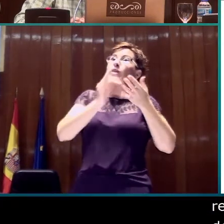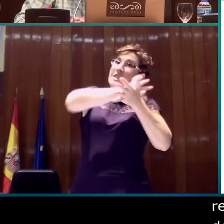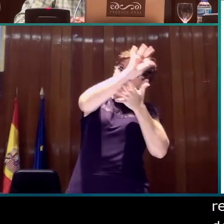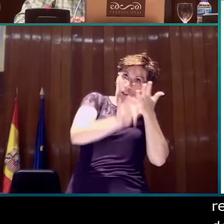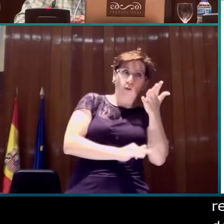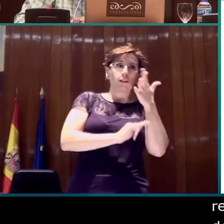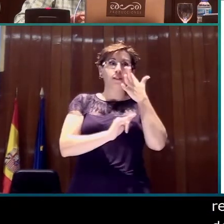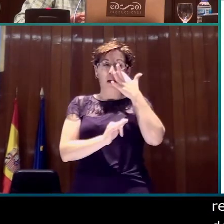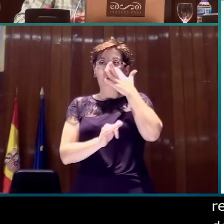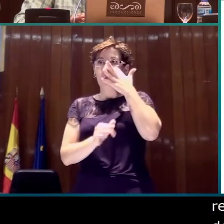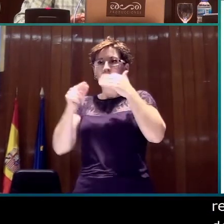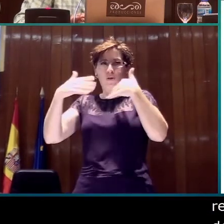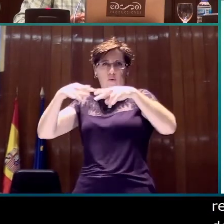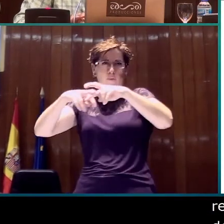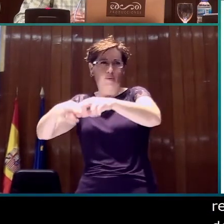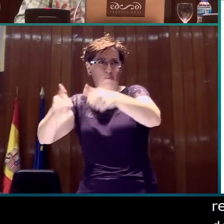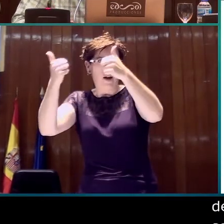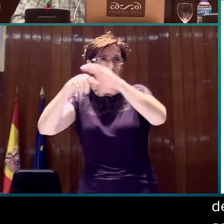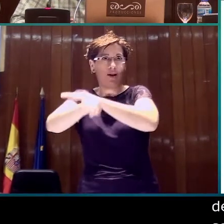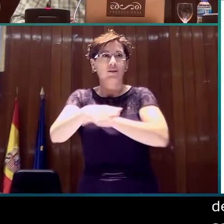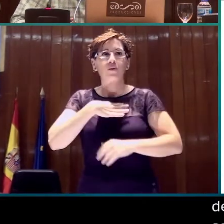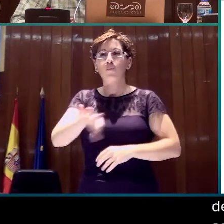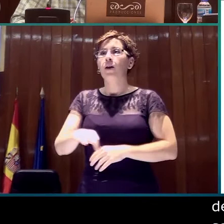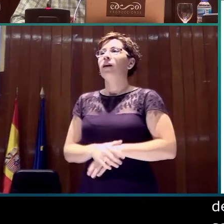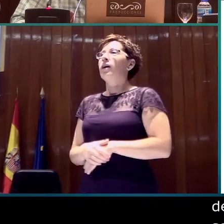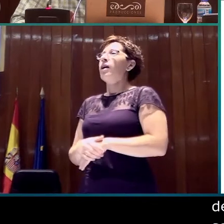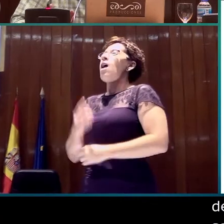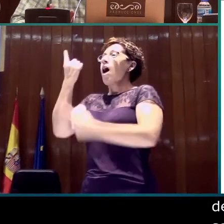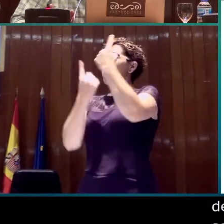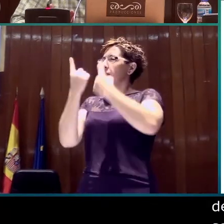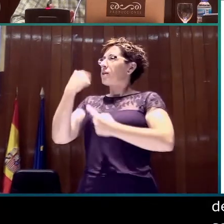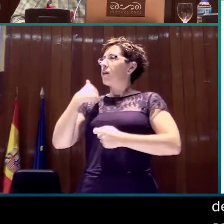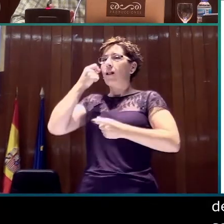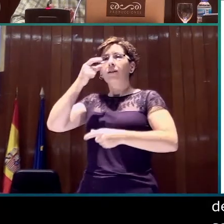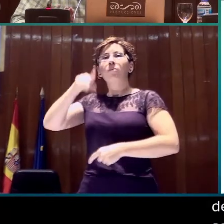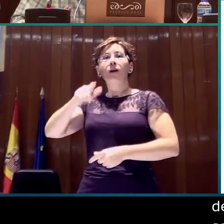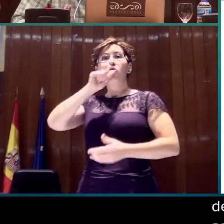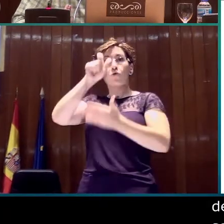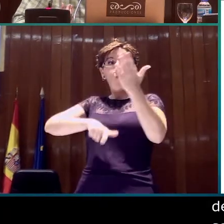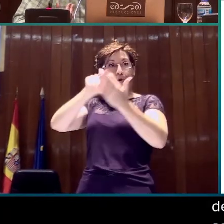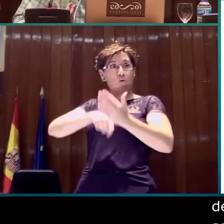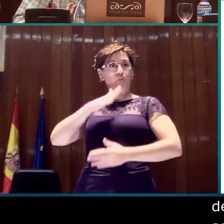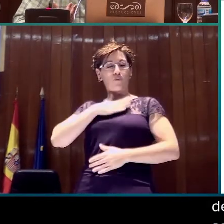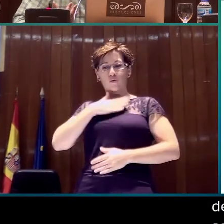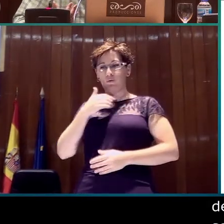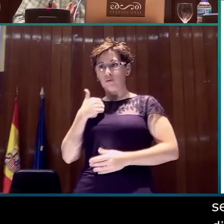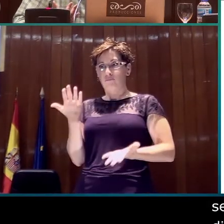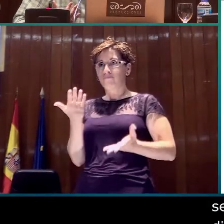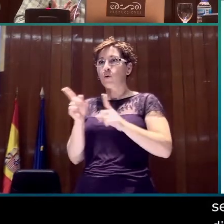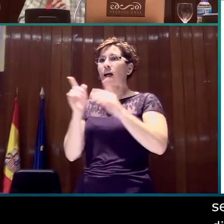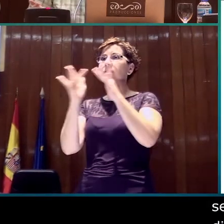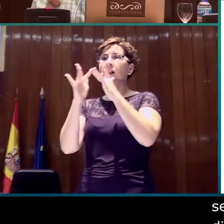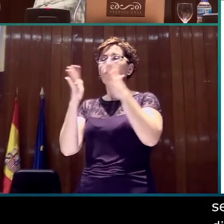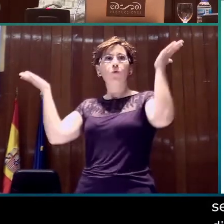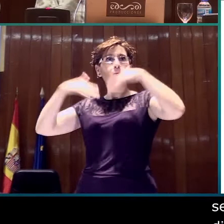investigar un poco más. Hay veces que tengo en el corpus situaciones en las que no hay interacción. Es decir,